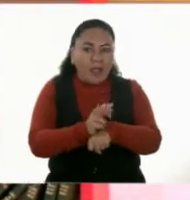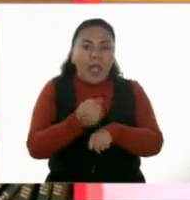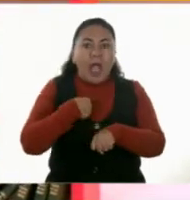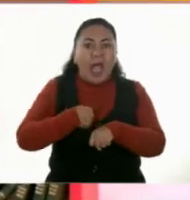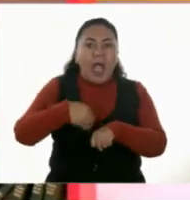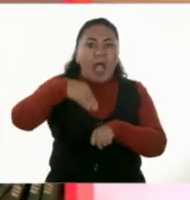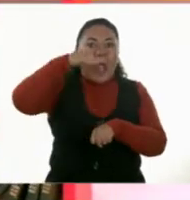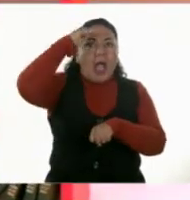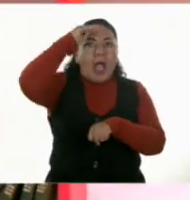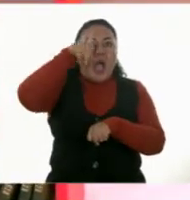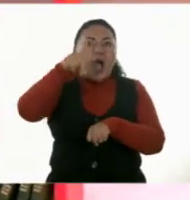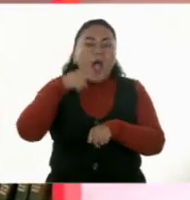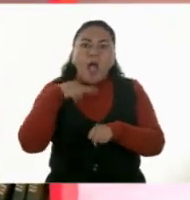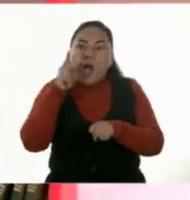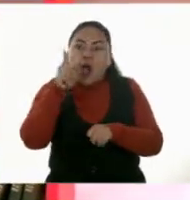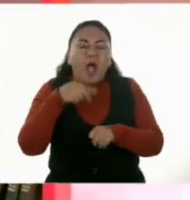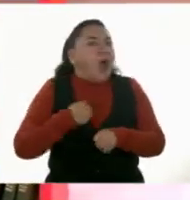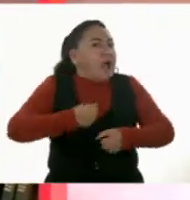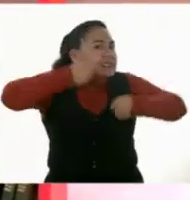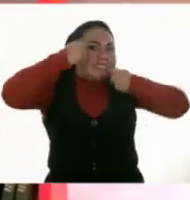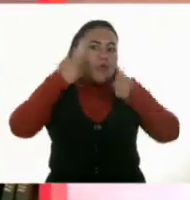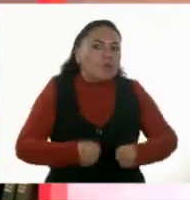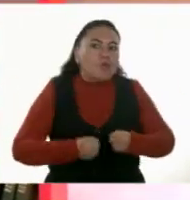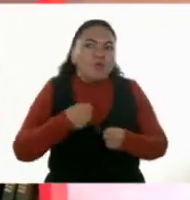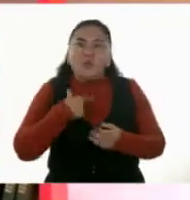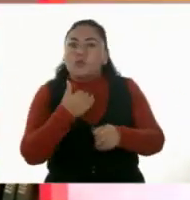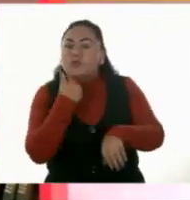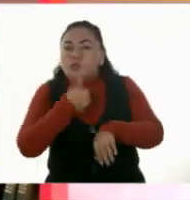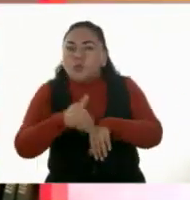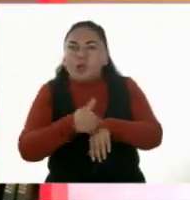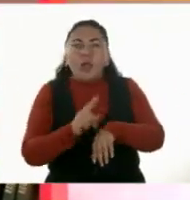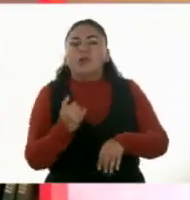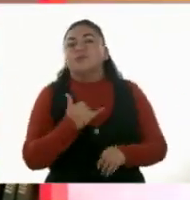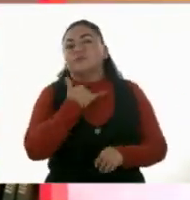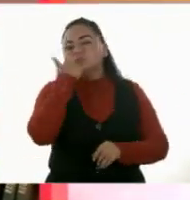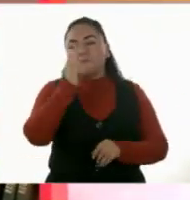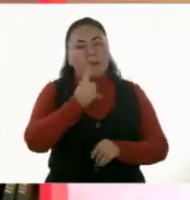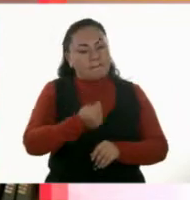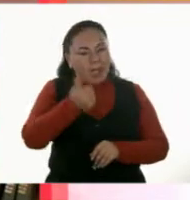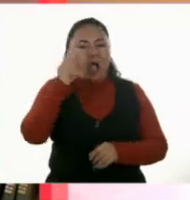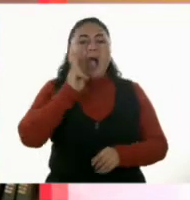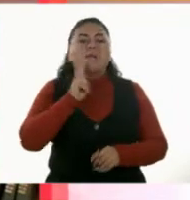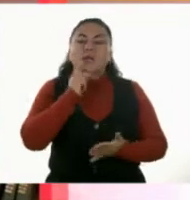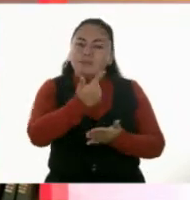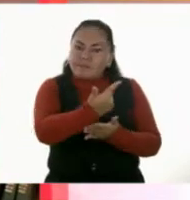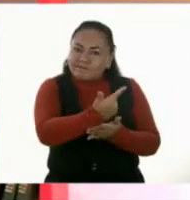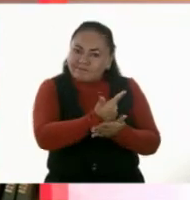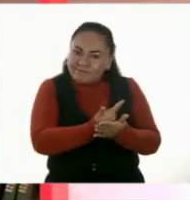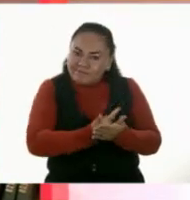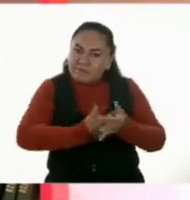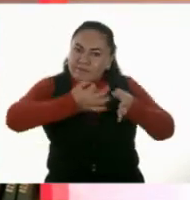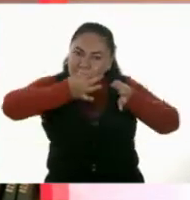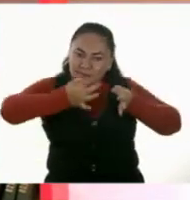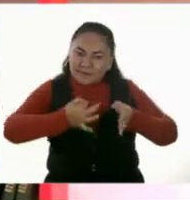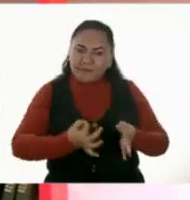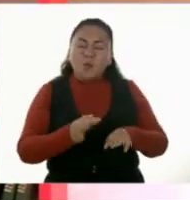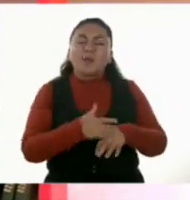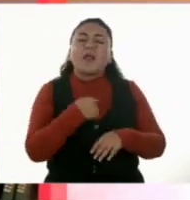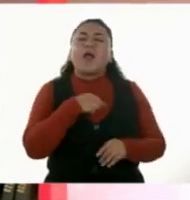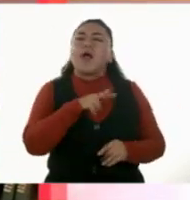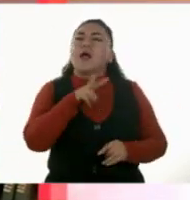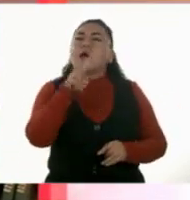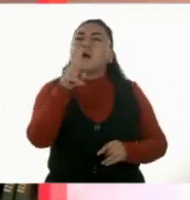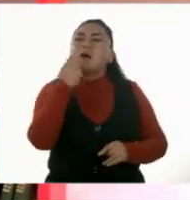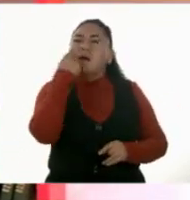pensar o asegurar más bien. Claro. Que tenemos una cantidad, siempre tenemos que comprobarla porque es fácil irse con